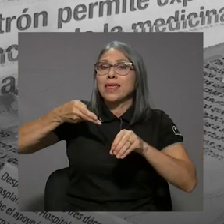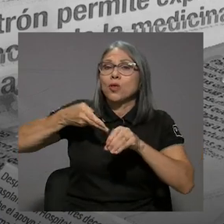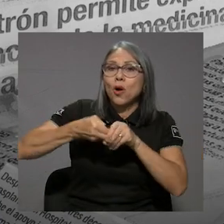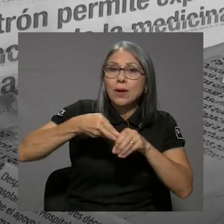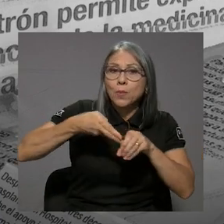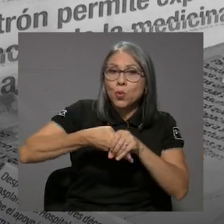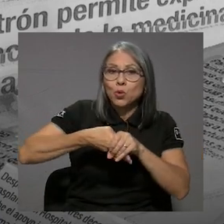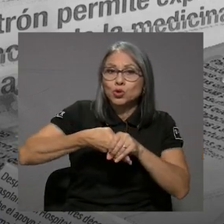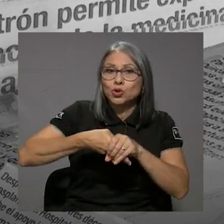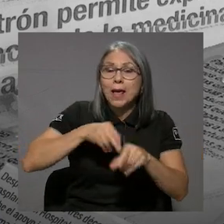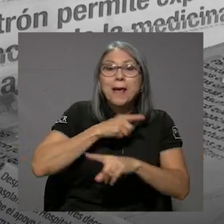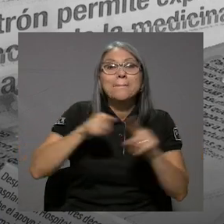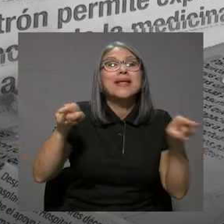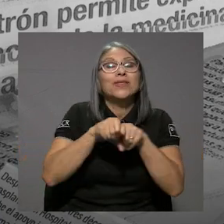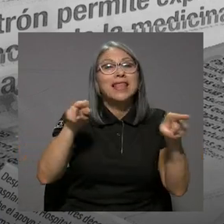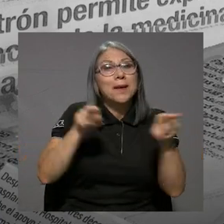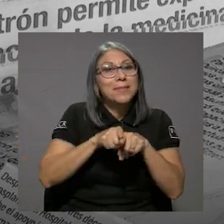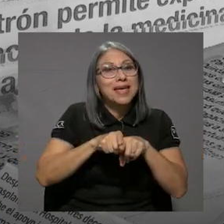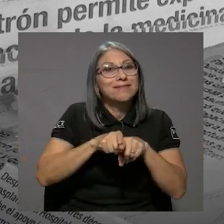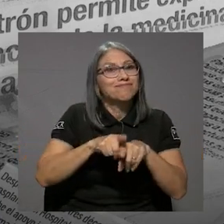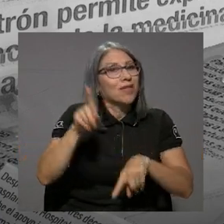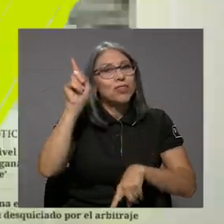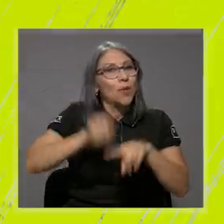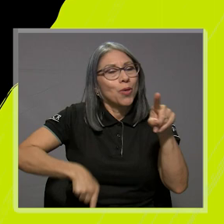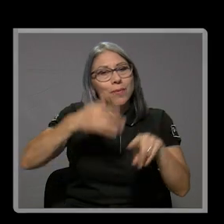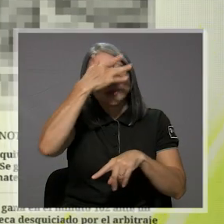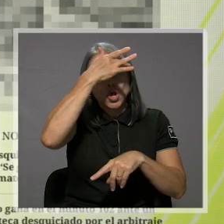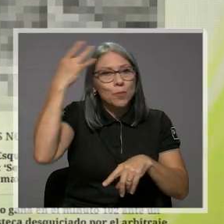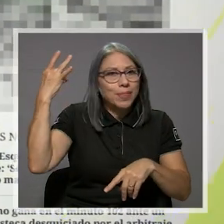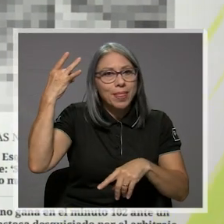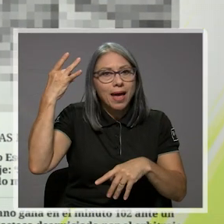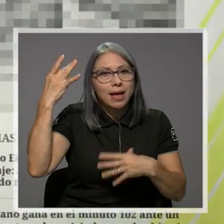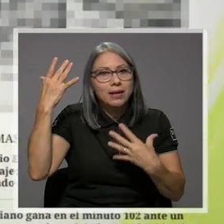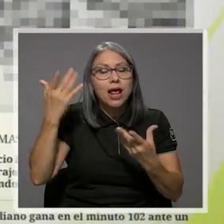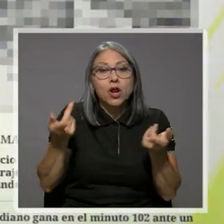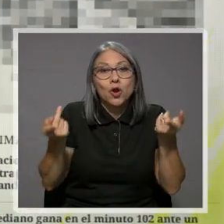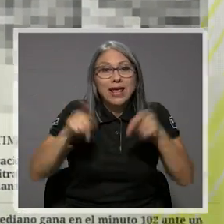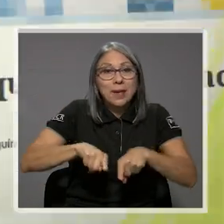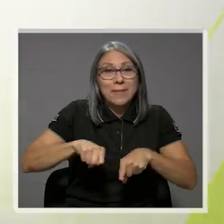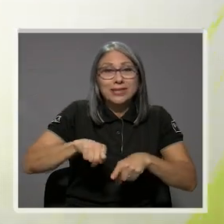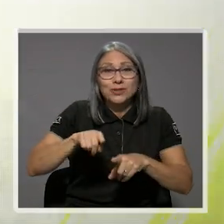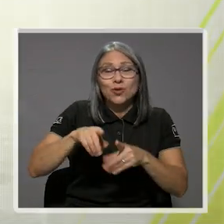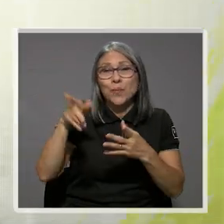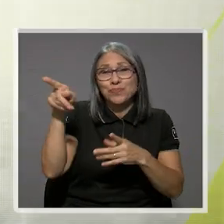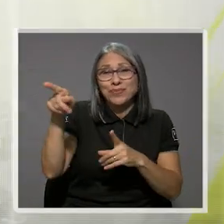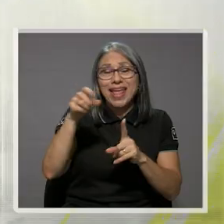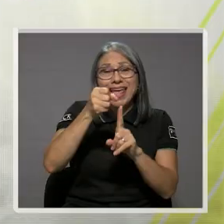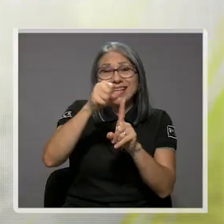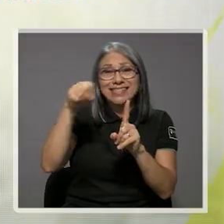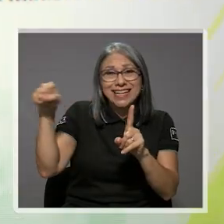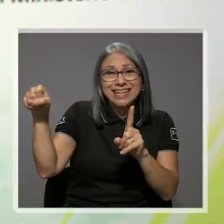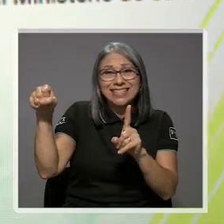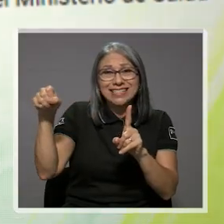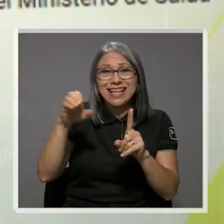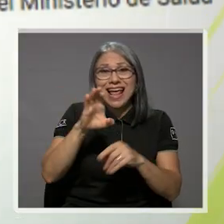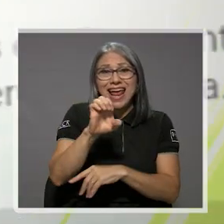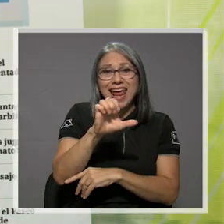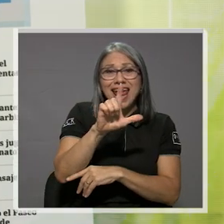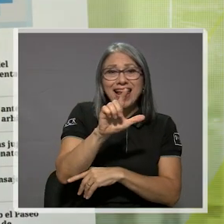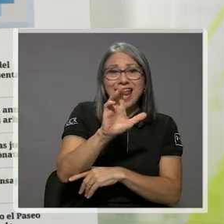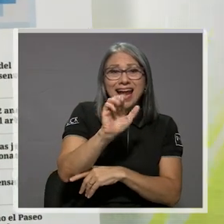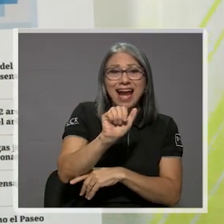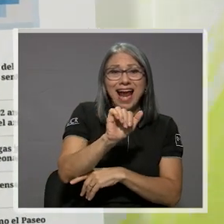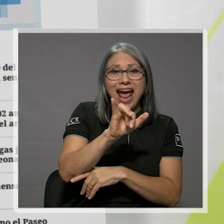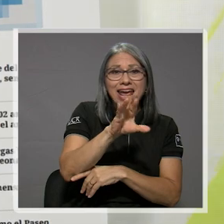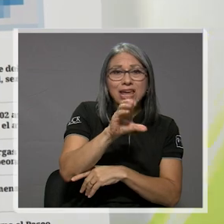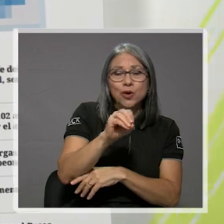pero tampoco podemos obviar u olvidar, por ejemplo, lo que pasó allá en Siquirris, con el Cairo y